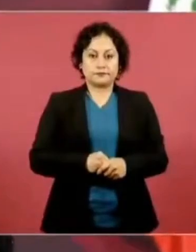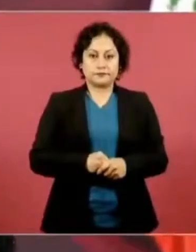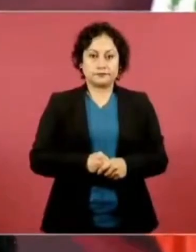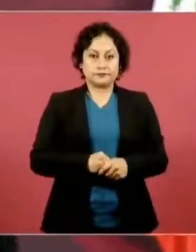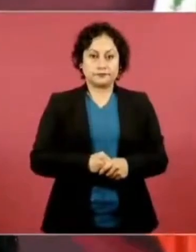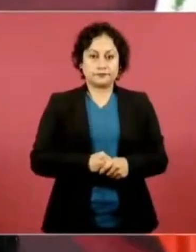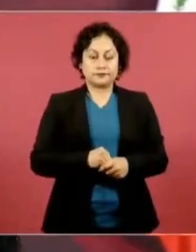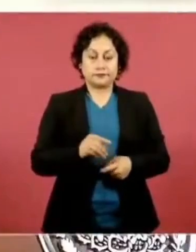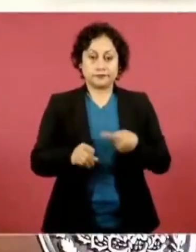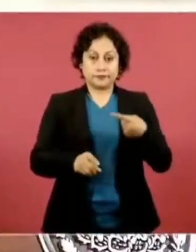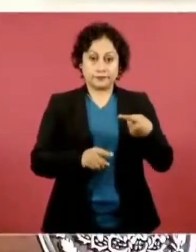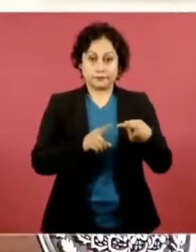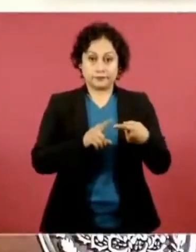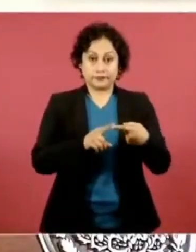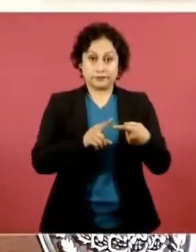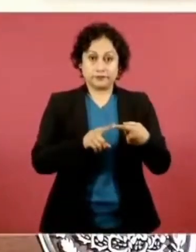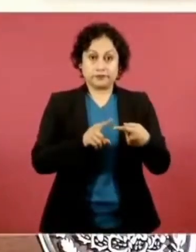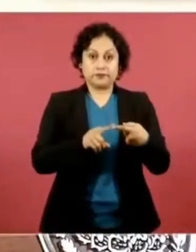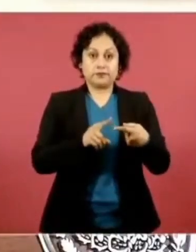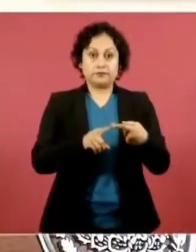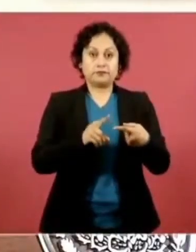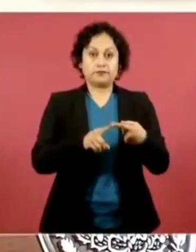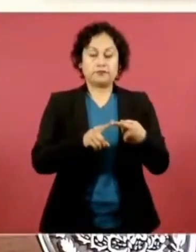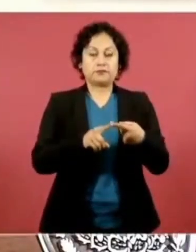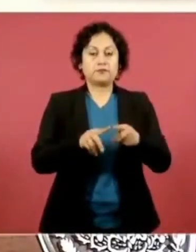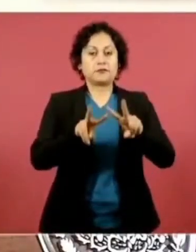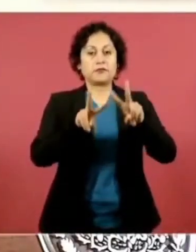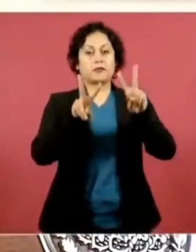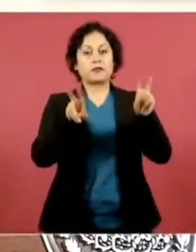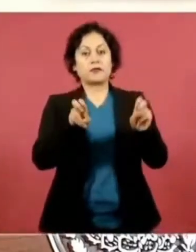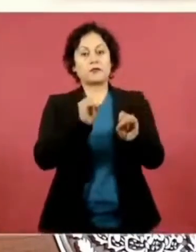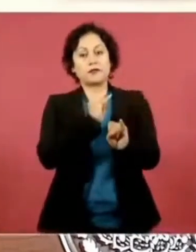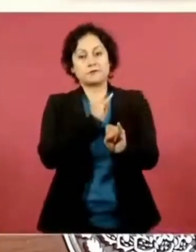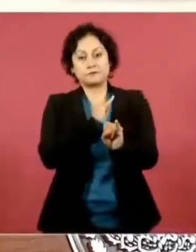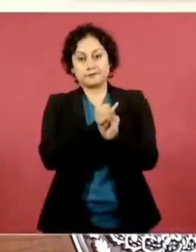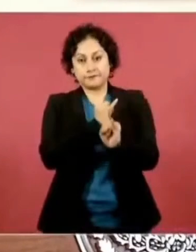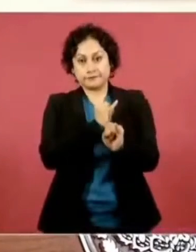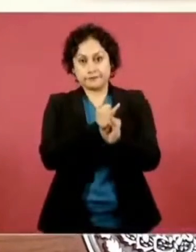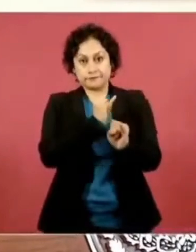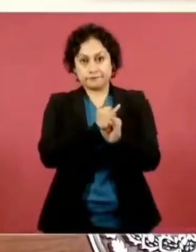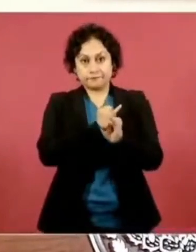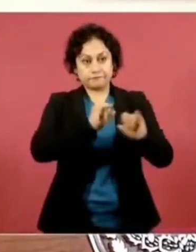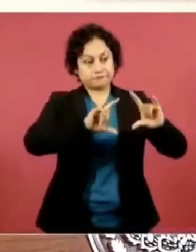¿Cómo vamos en el Internet para todos?